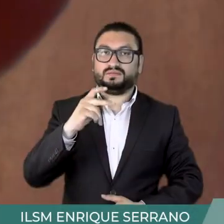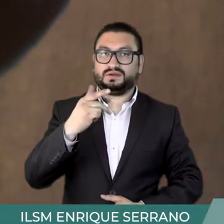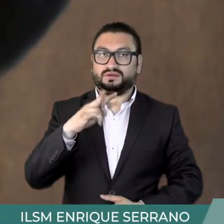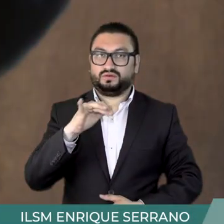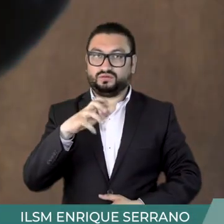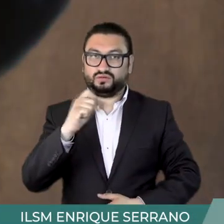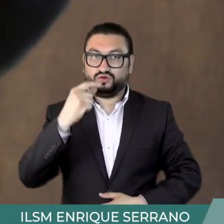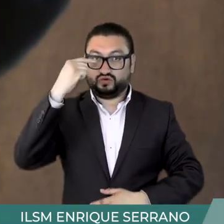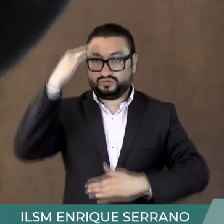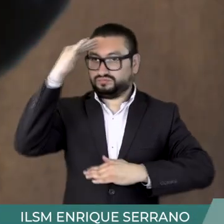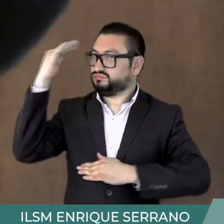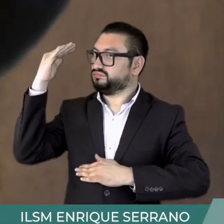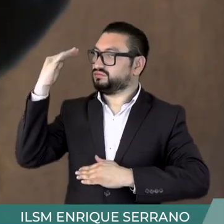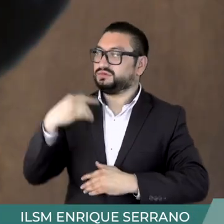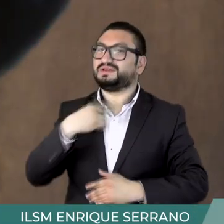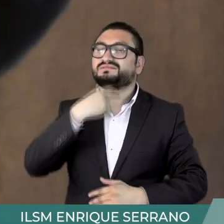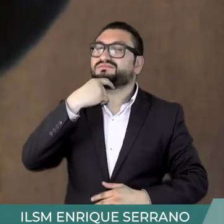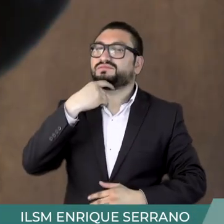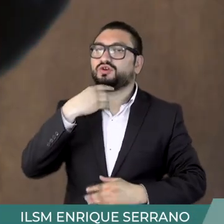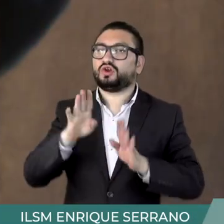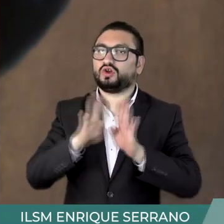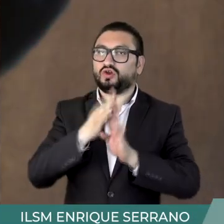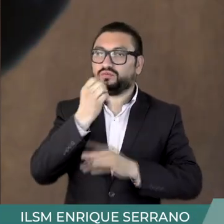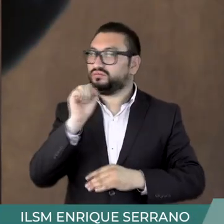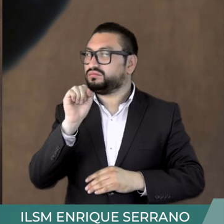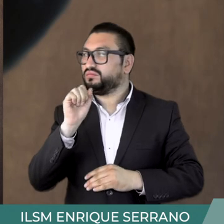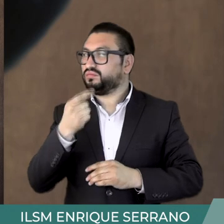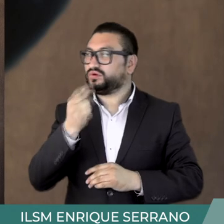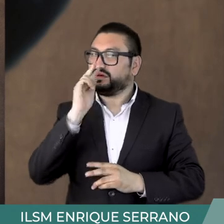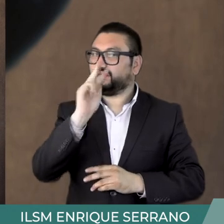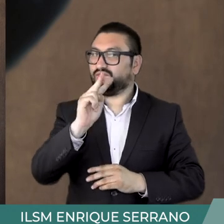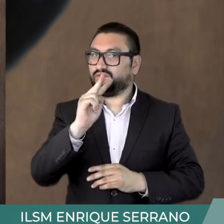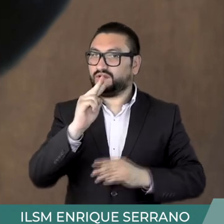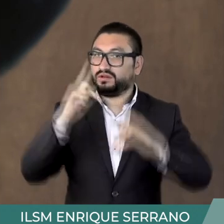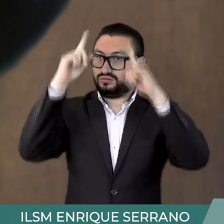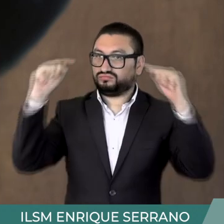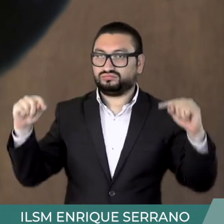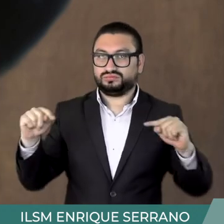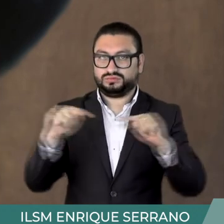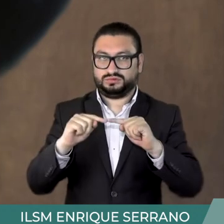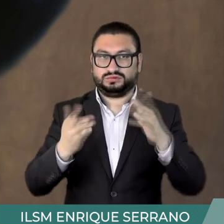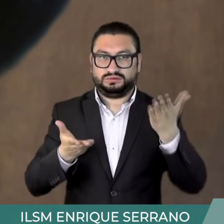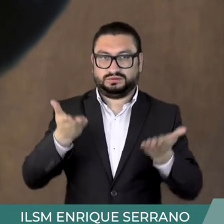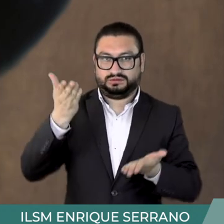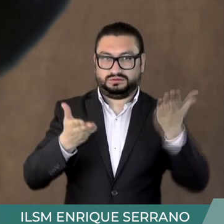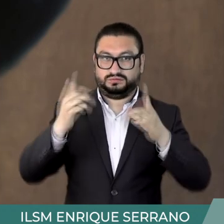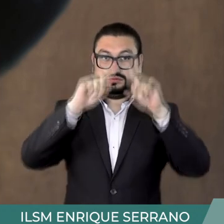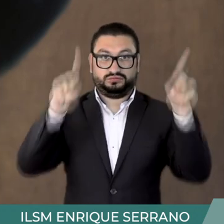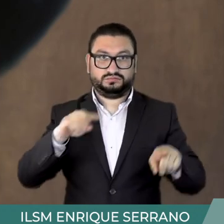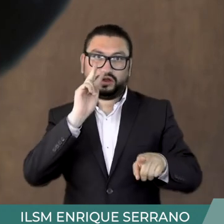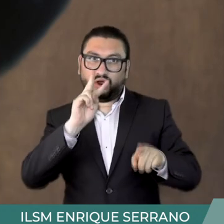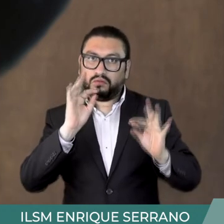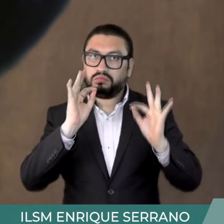Germán Quedobio se encuentra de tres cuartos, con la cabeza ligeramente volteada hacia el frente, formando un triángulo que dota de equilibrio